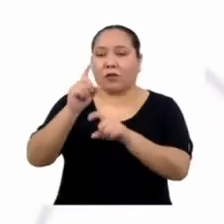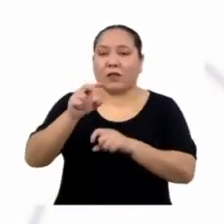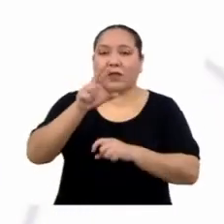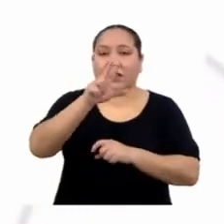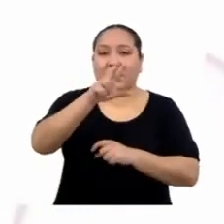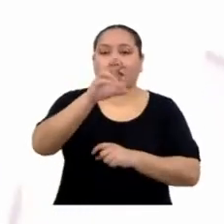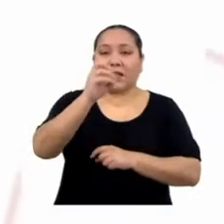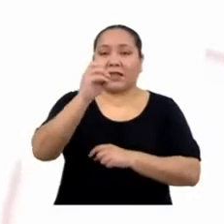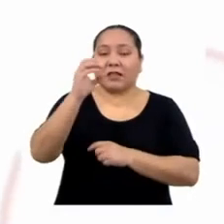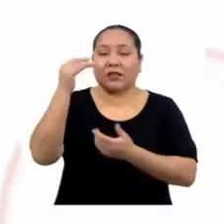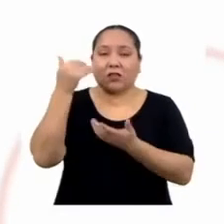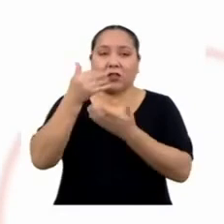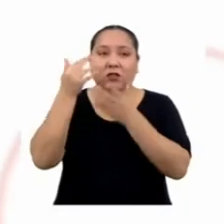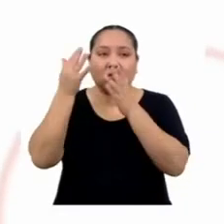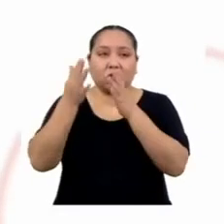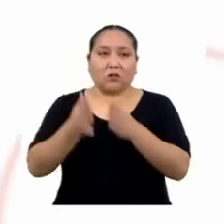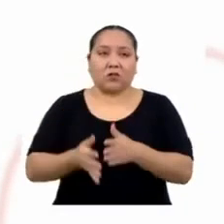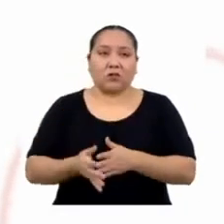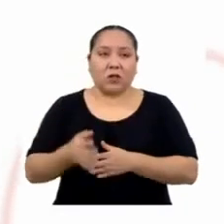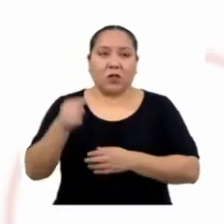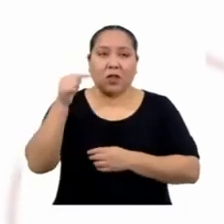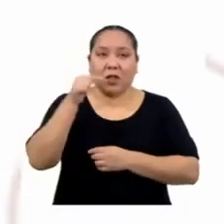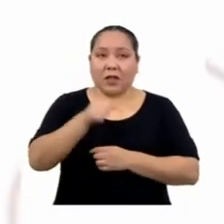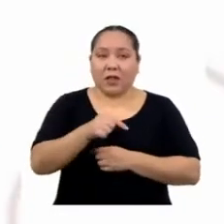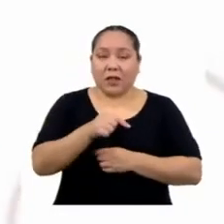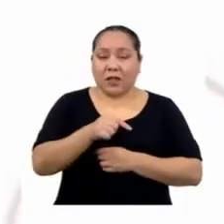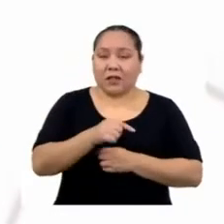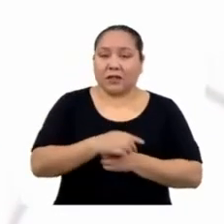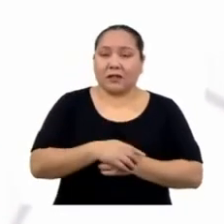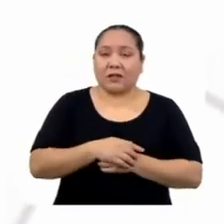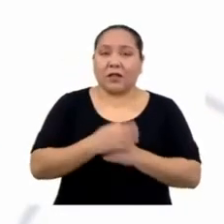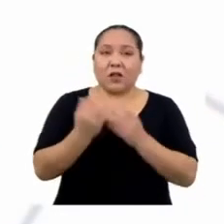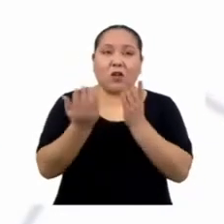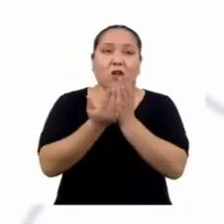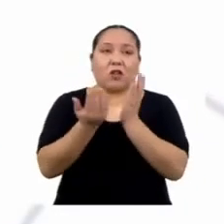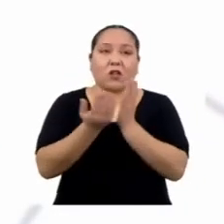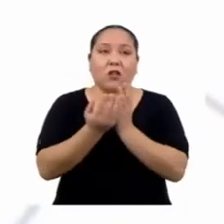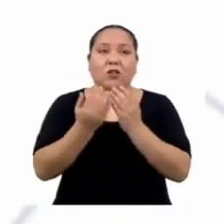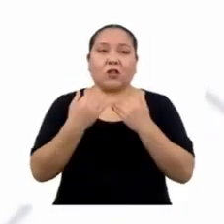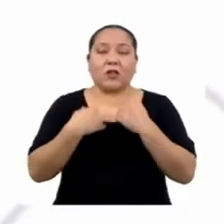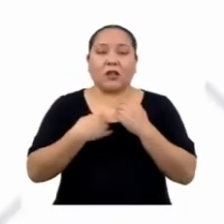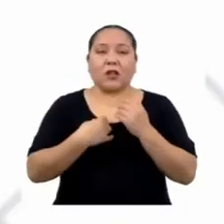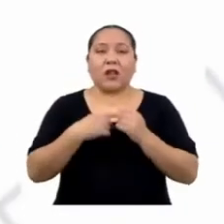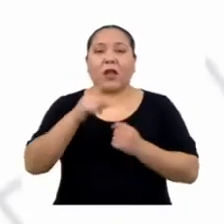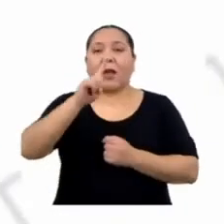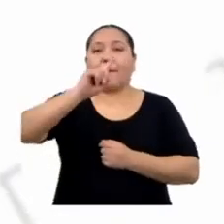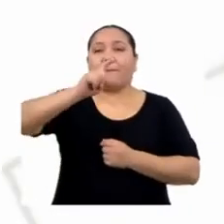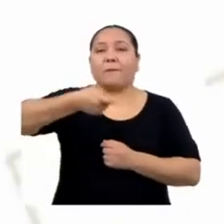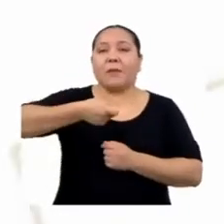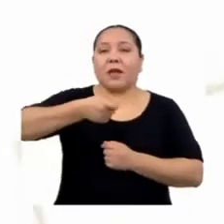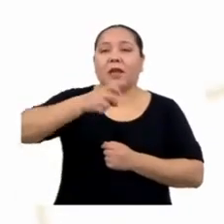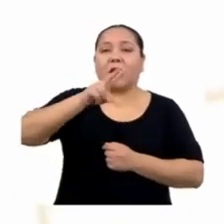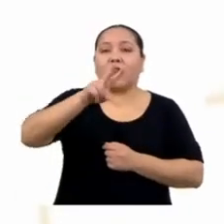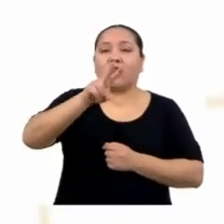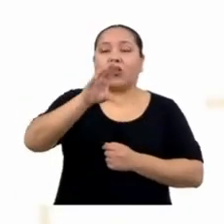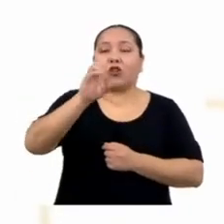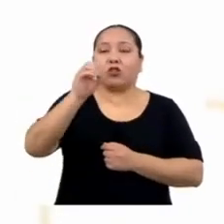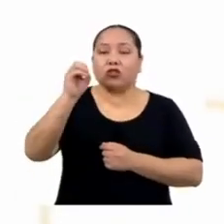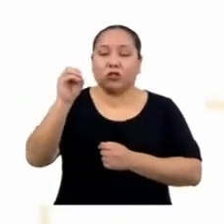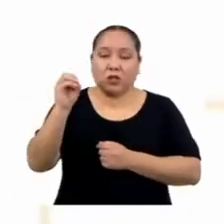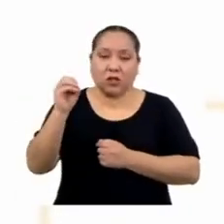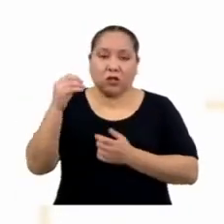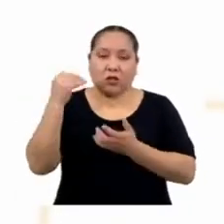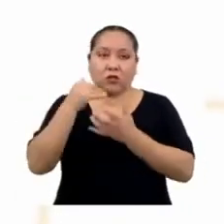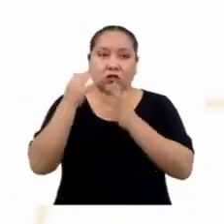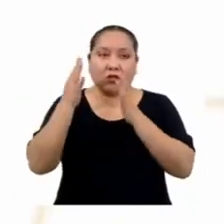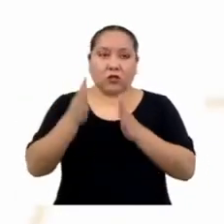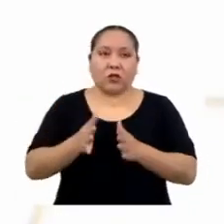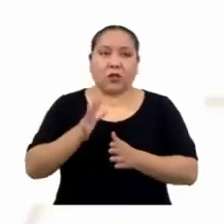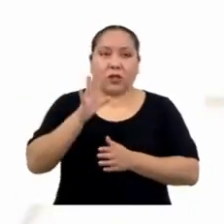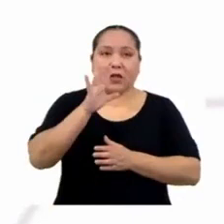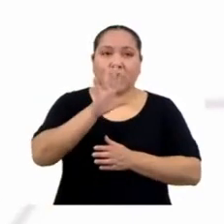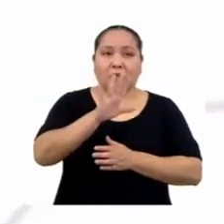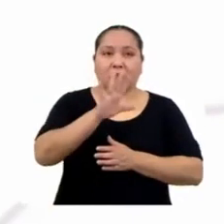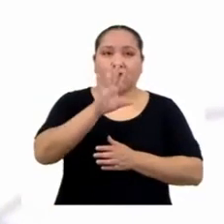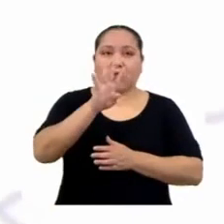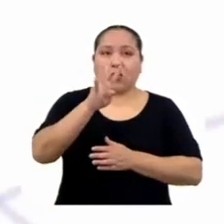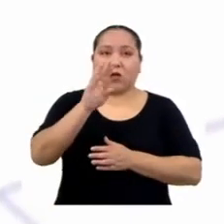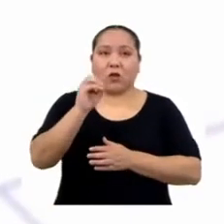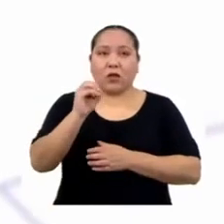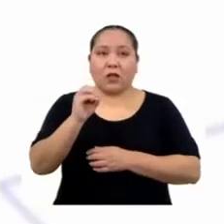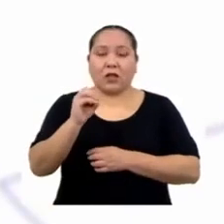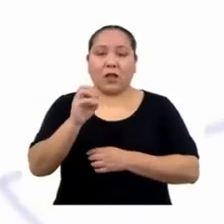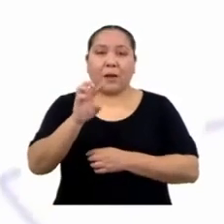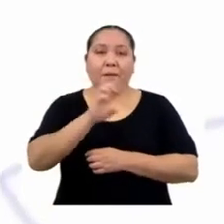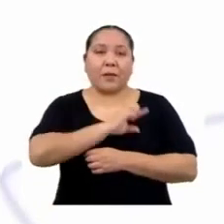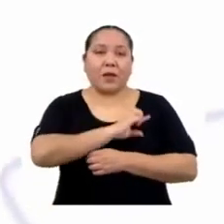estudiantes. Esta institución tiene una población estudiantil de 1,200 estudiantes. 540 son de nivel